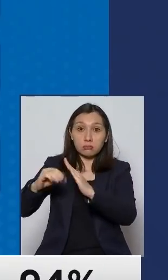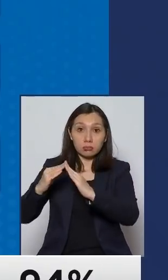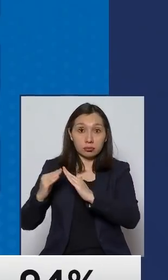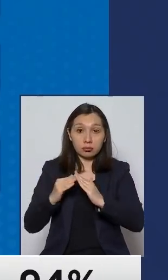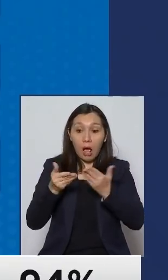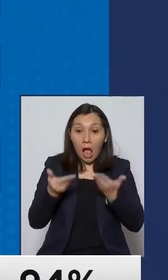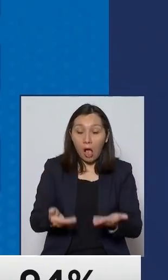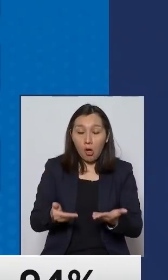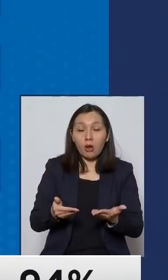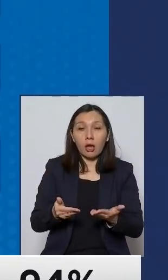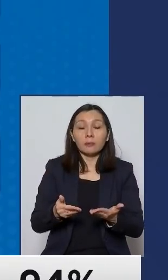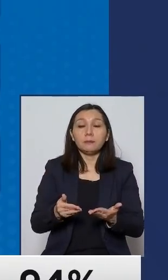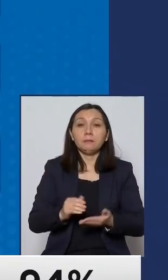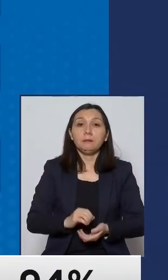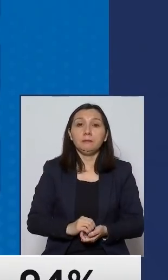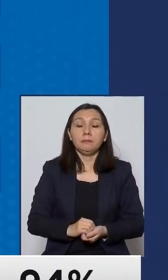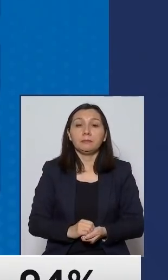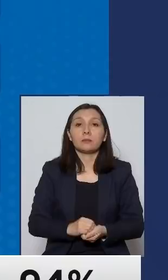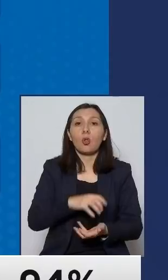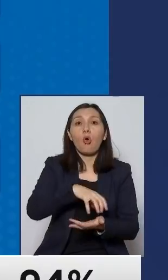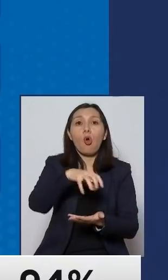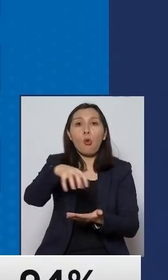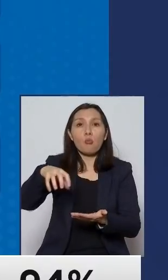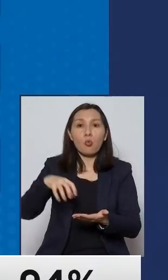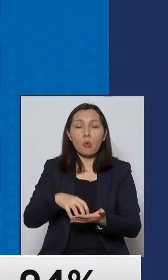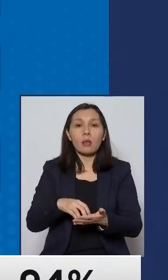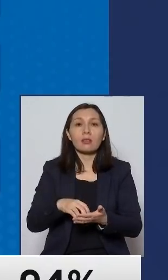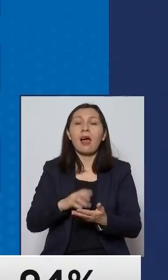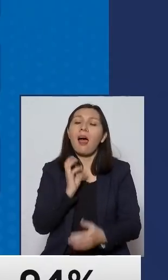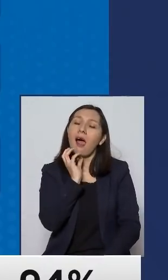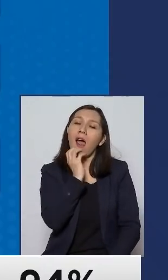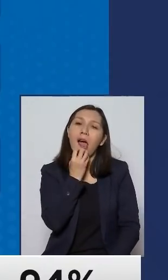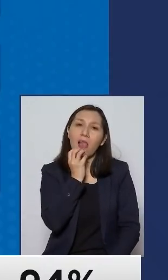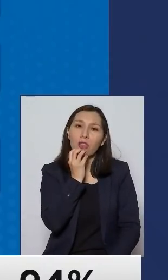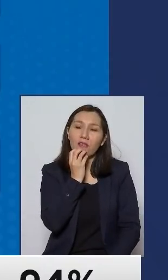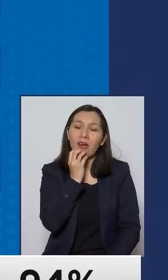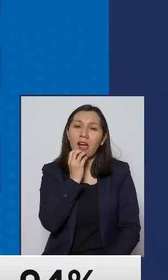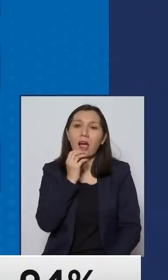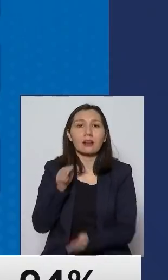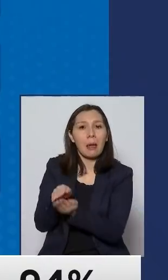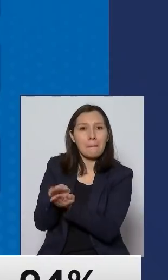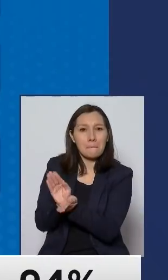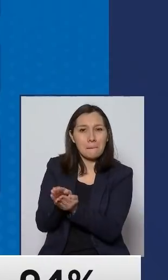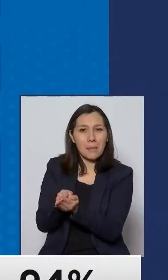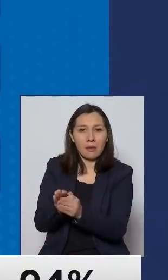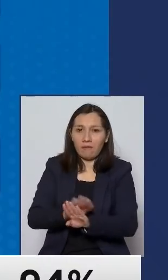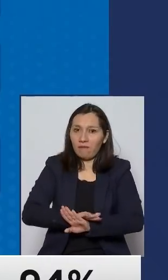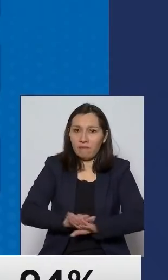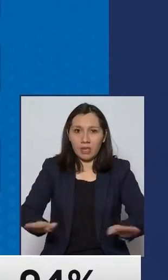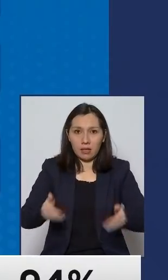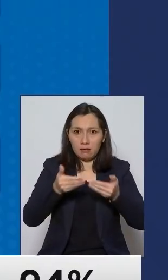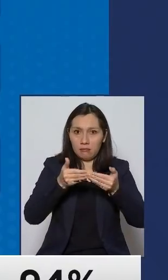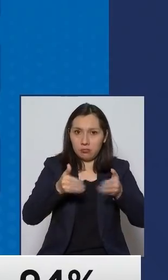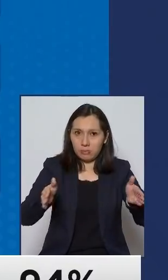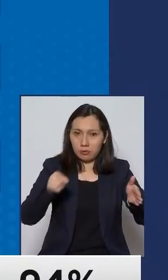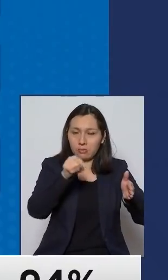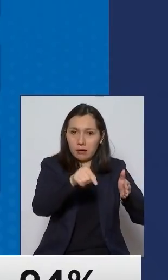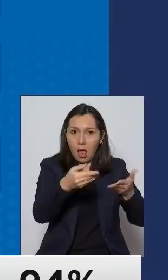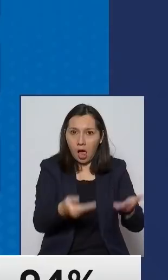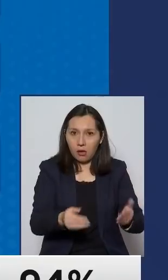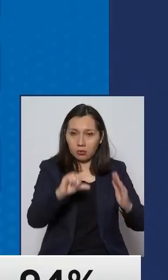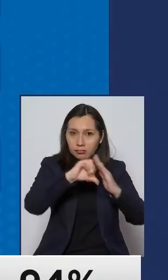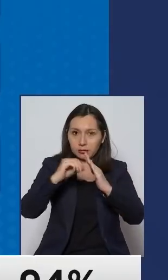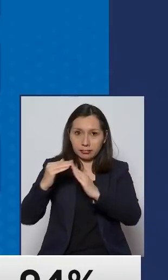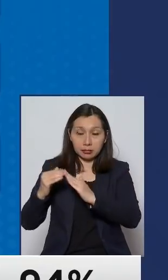las comunas de Antofagasta y Mejillones dado que tienen